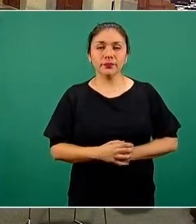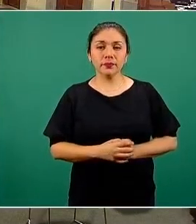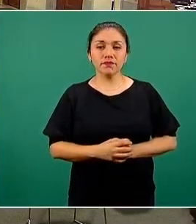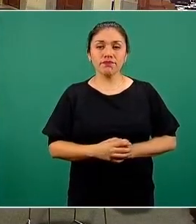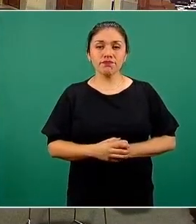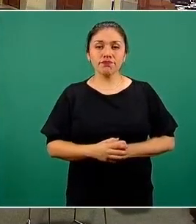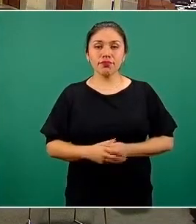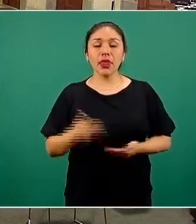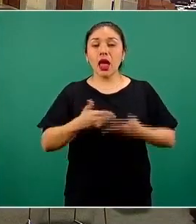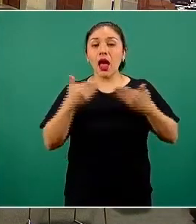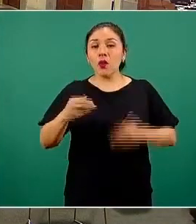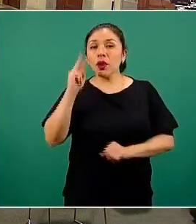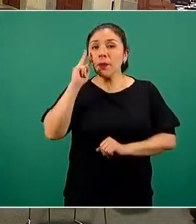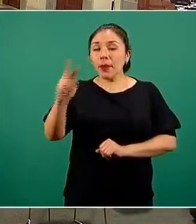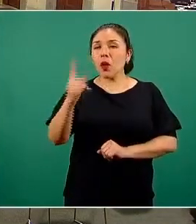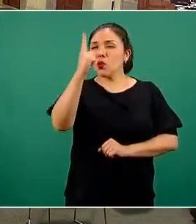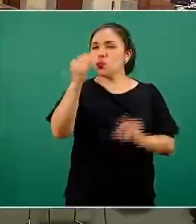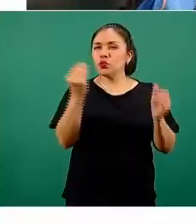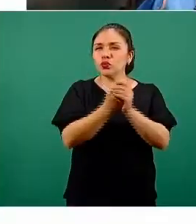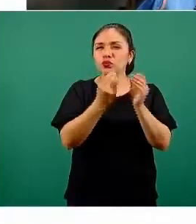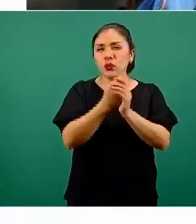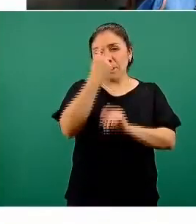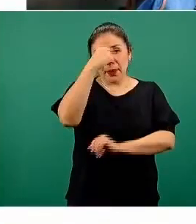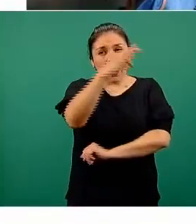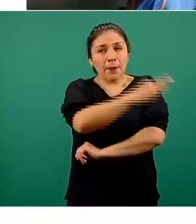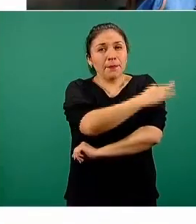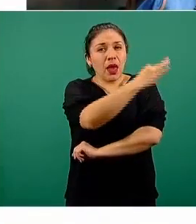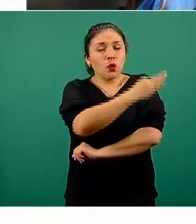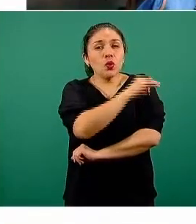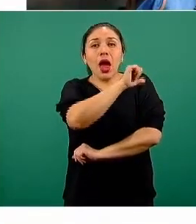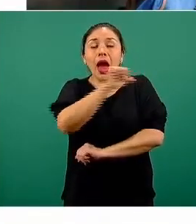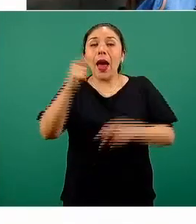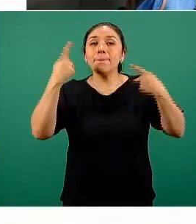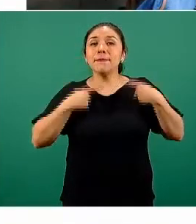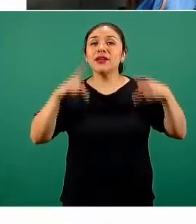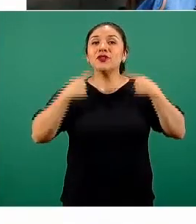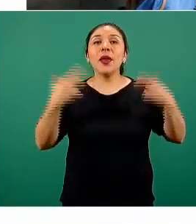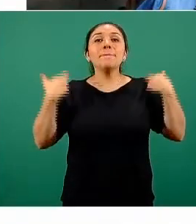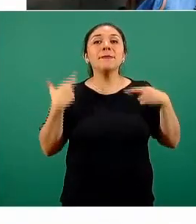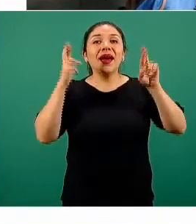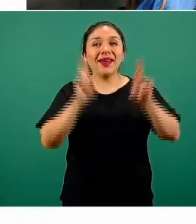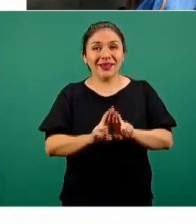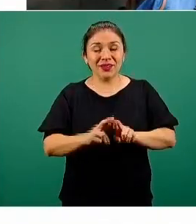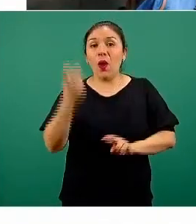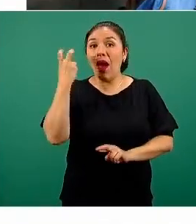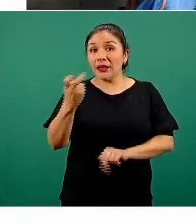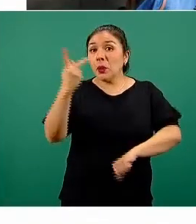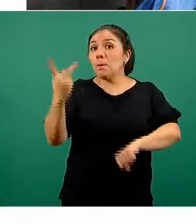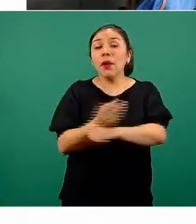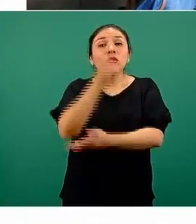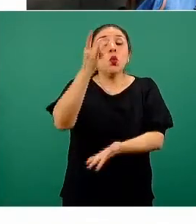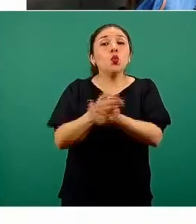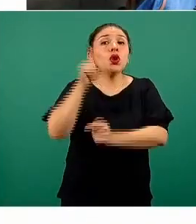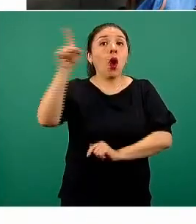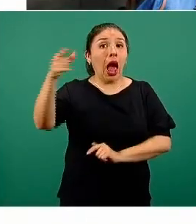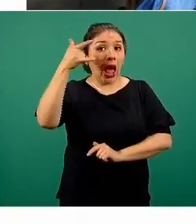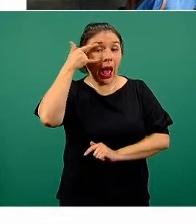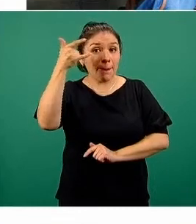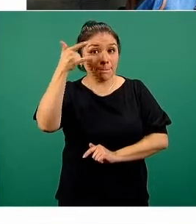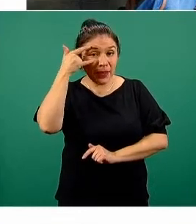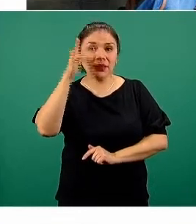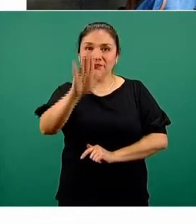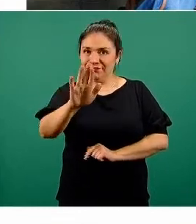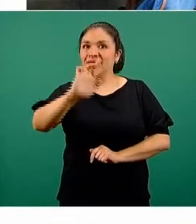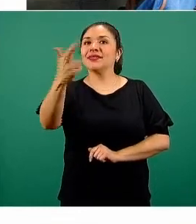Ahora tenemos el componente especial de vacunación al personal educativo. Esto ocurre solamente en el estado de Campeche y